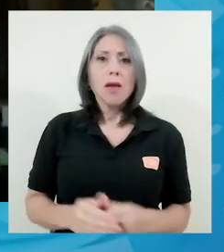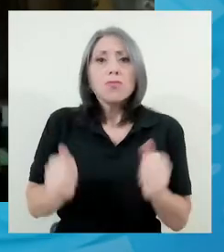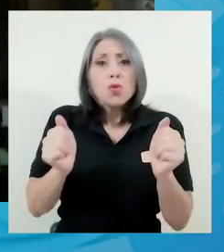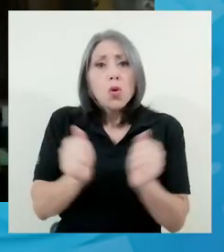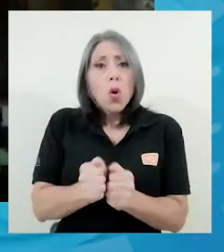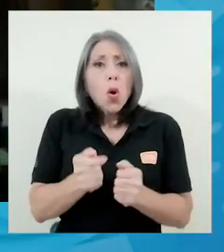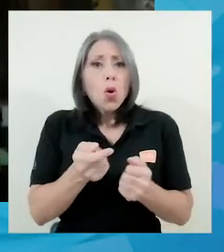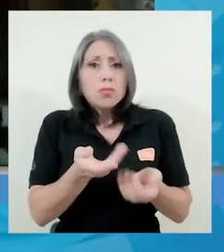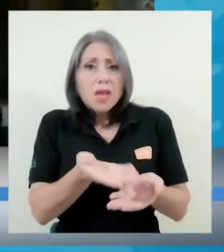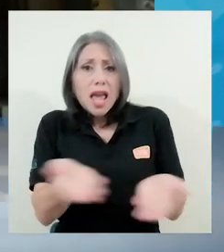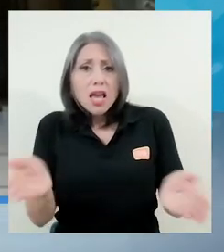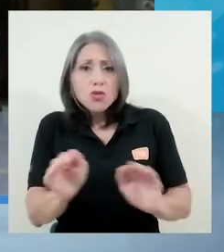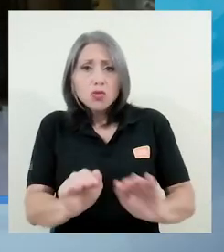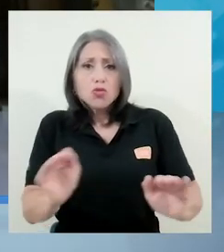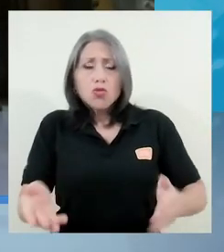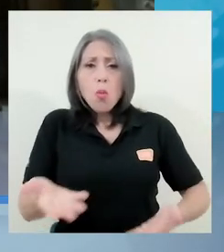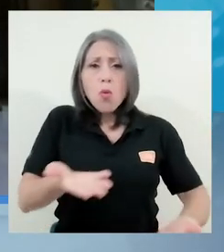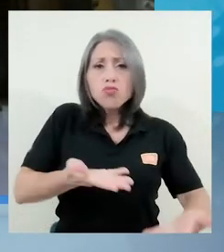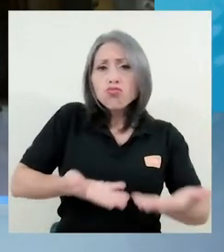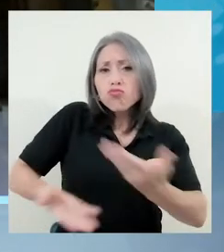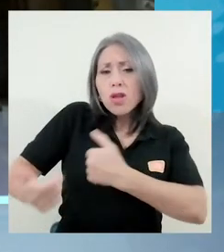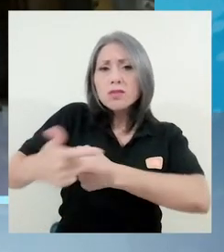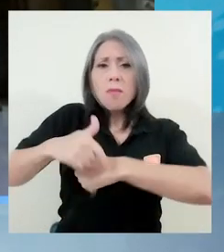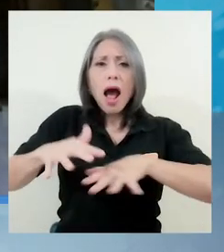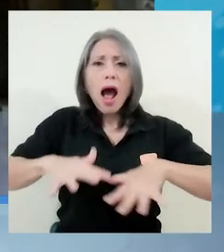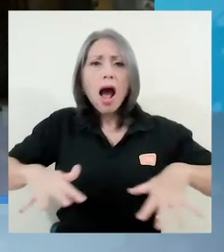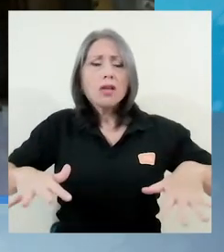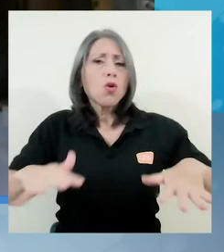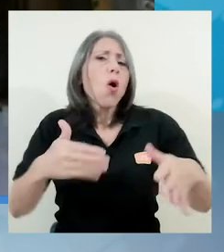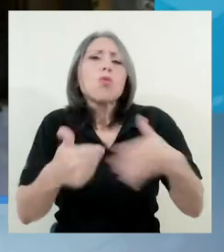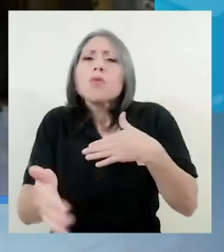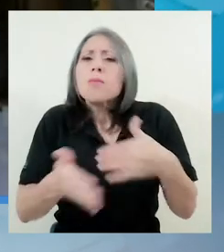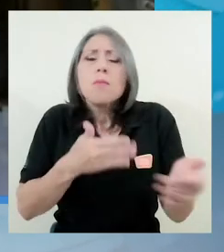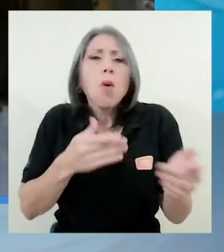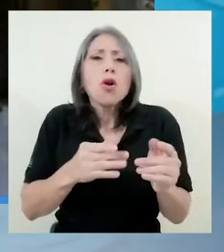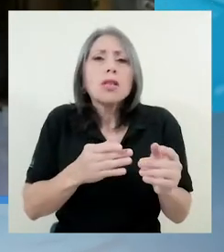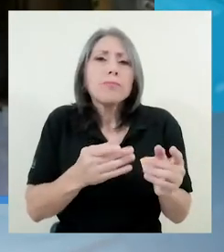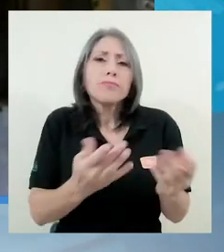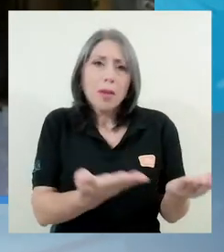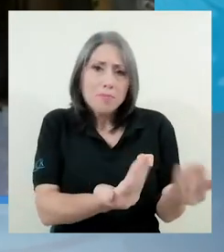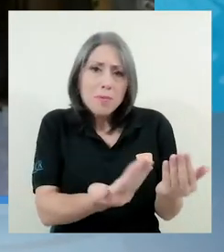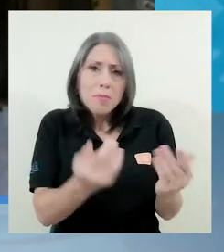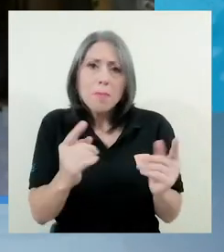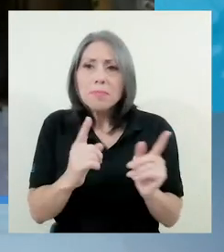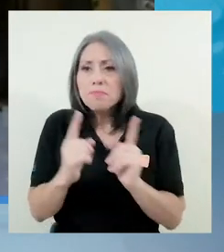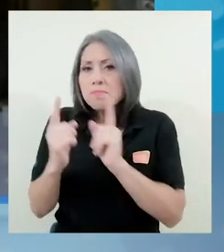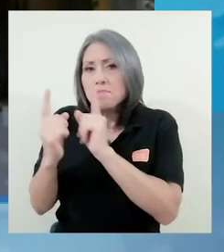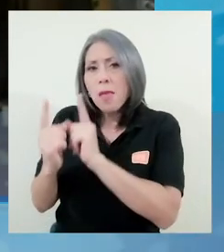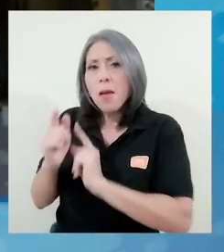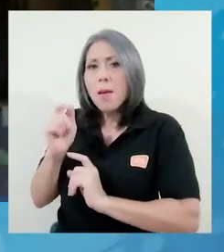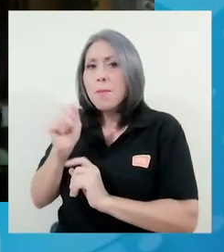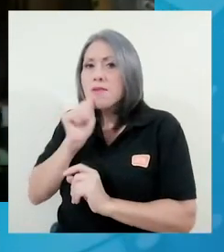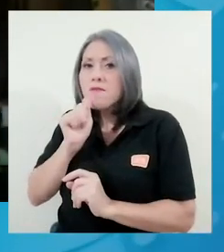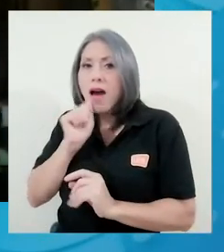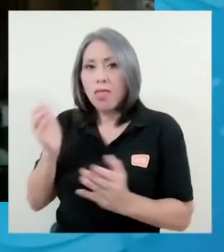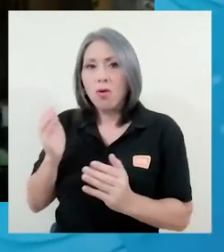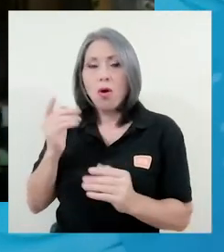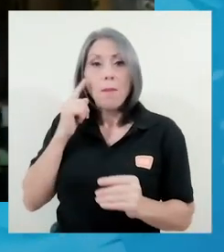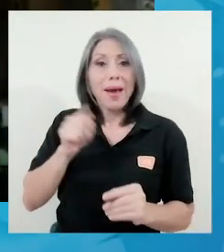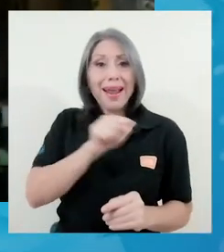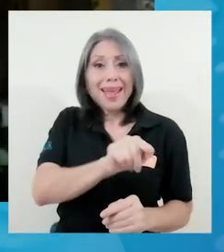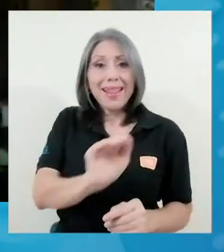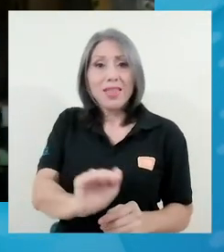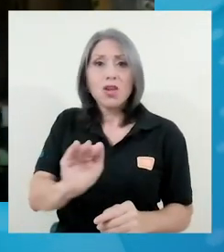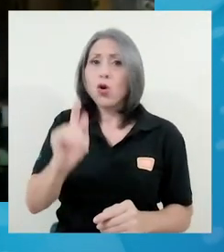espacio con ellos, incluso si es un espacio por separado, privado, para que el niño y la niña, si hay otros miembros de la